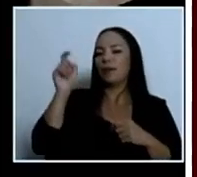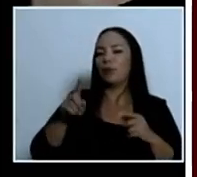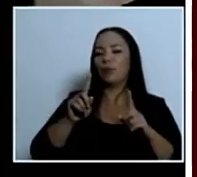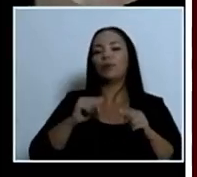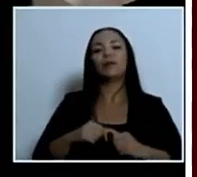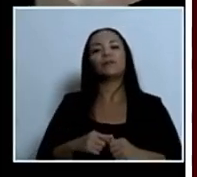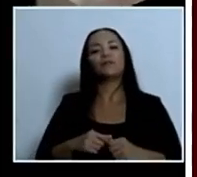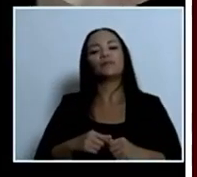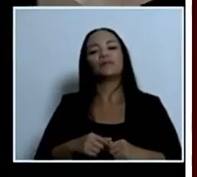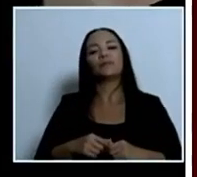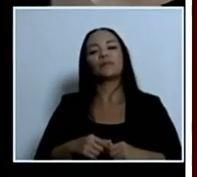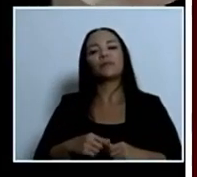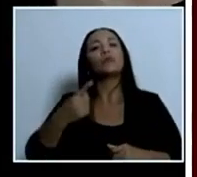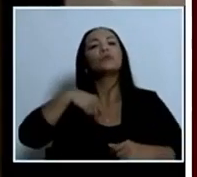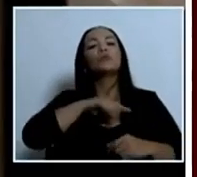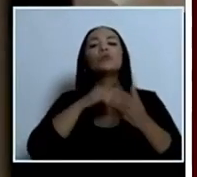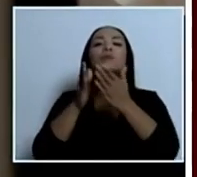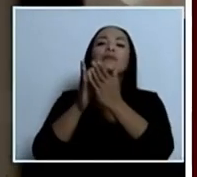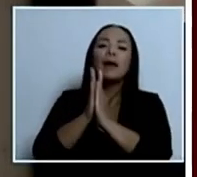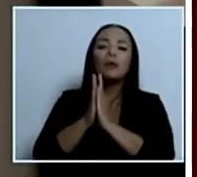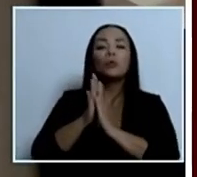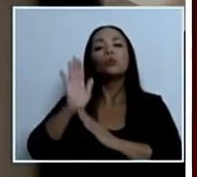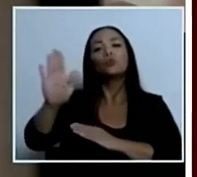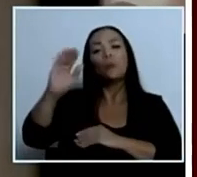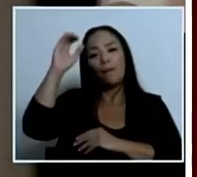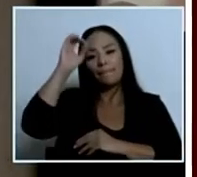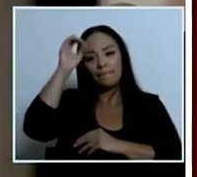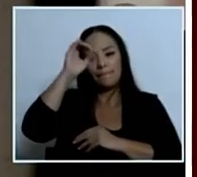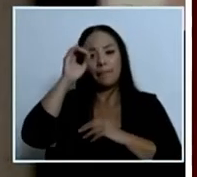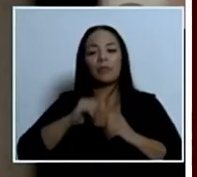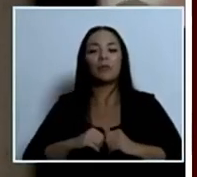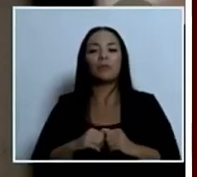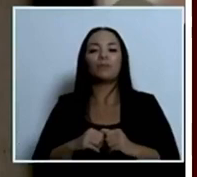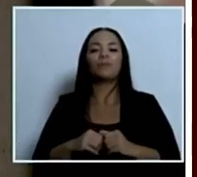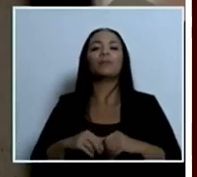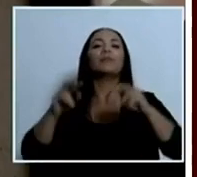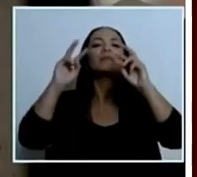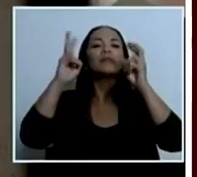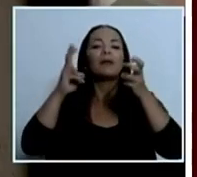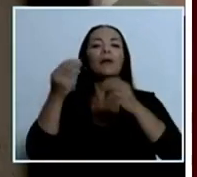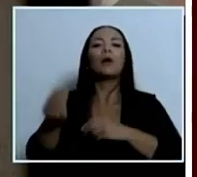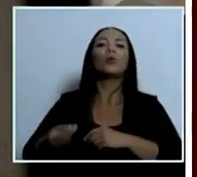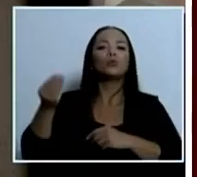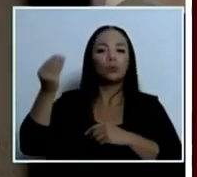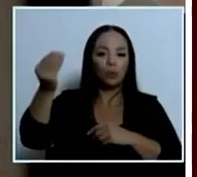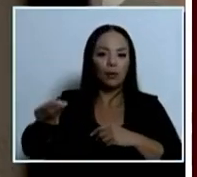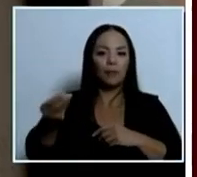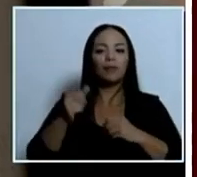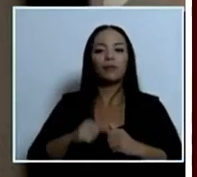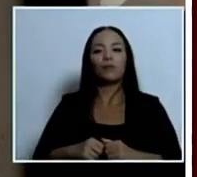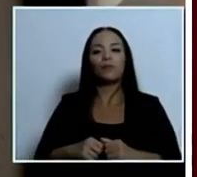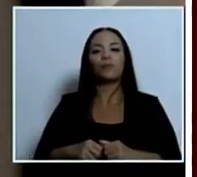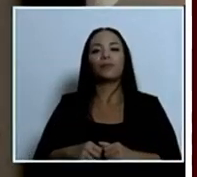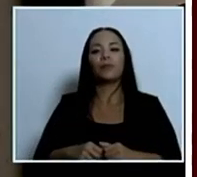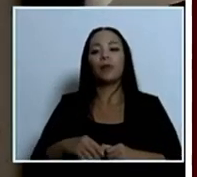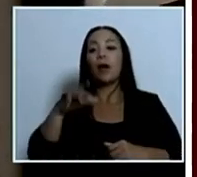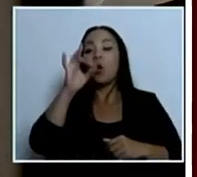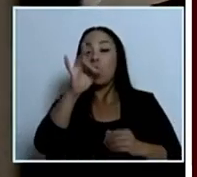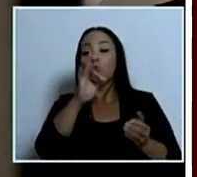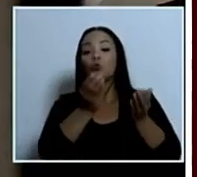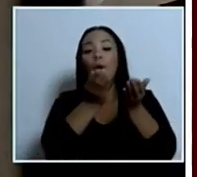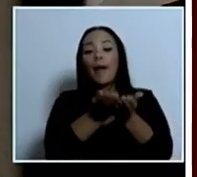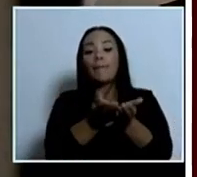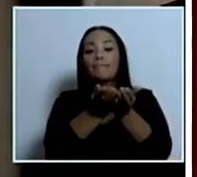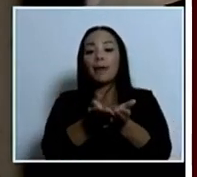que quiero lo que estamos solicitando es una opinión suya sobre el otorgamiento a ocho embarcaciones de